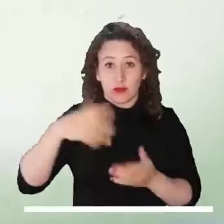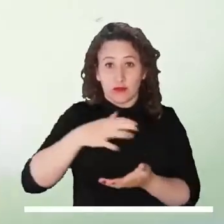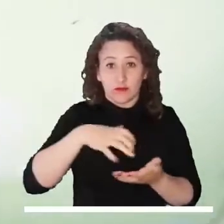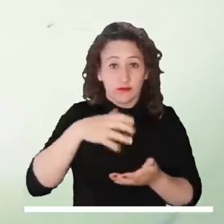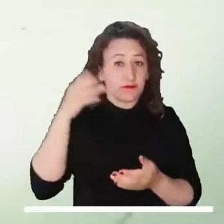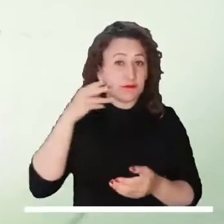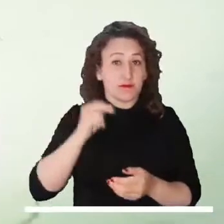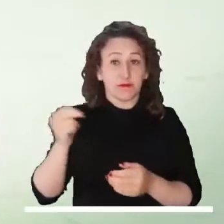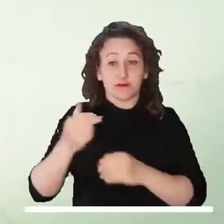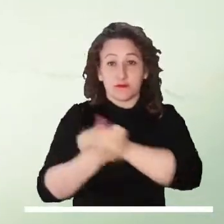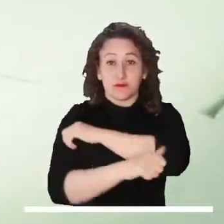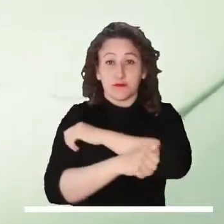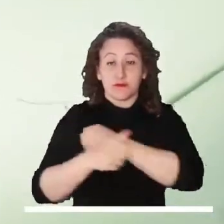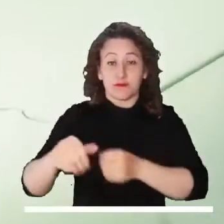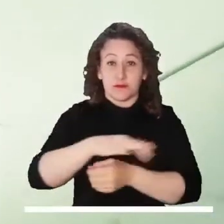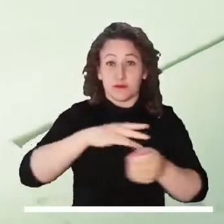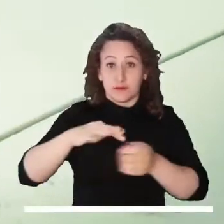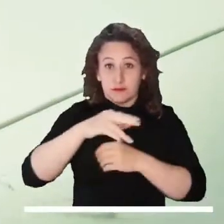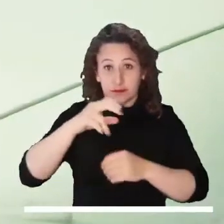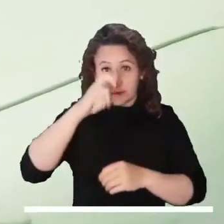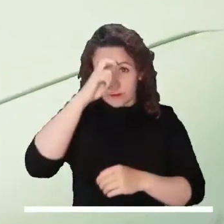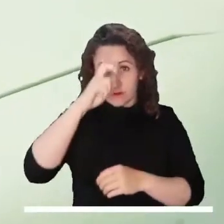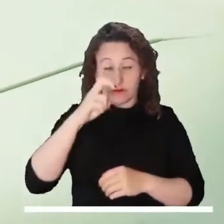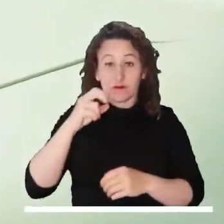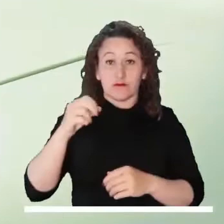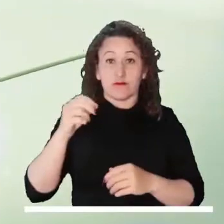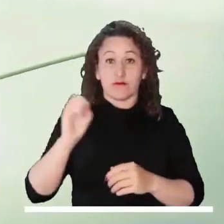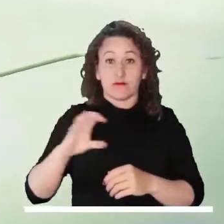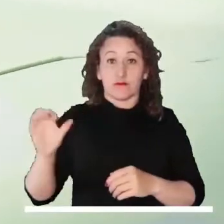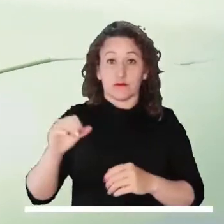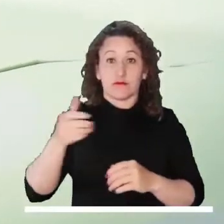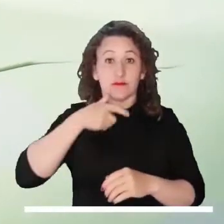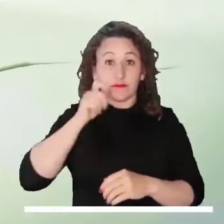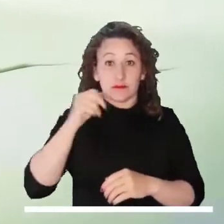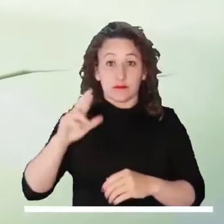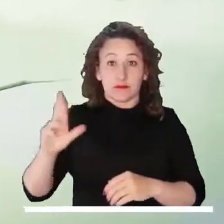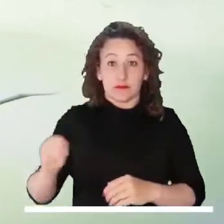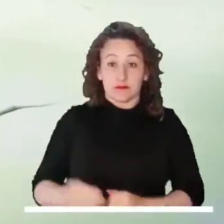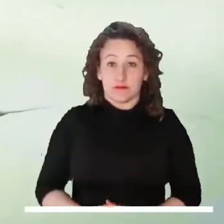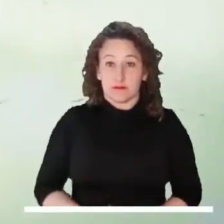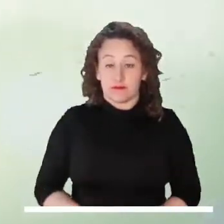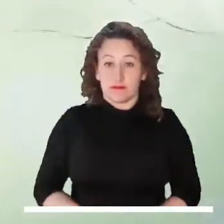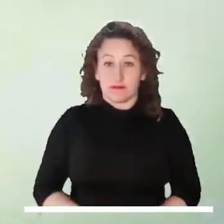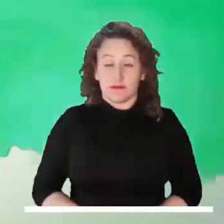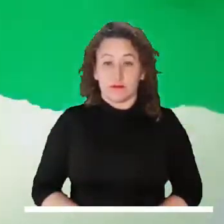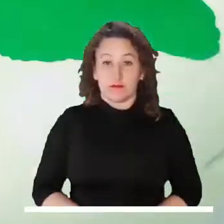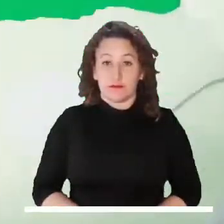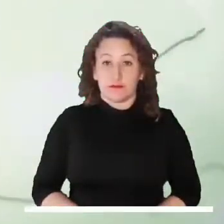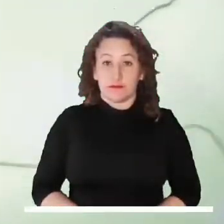Antioquia, Los Santanderes, Boyacá, Norte de Cundinamarca, Occidente de Caldas y Rizaralda.